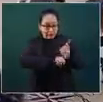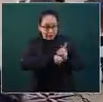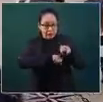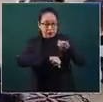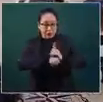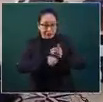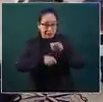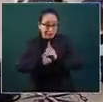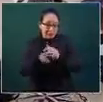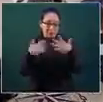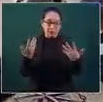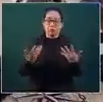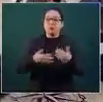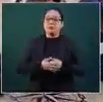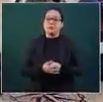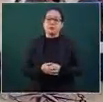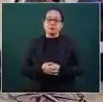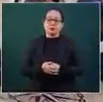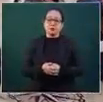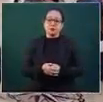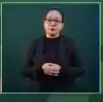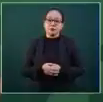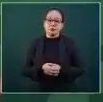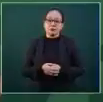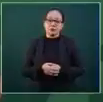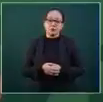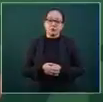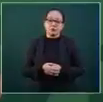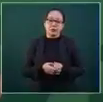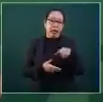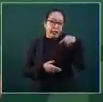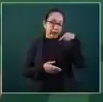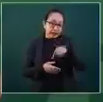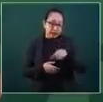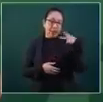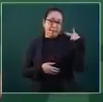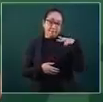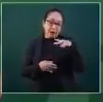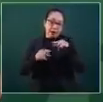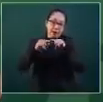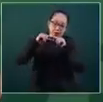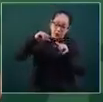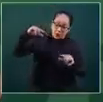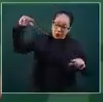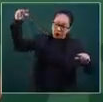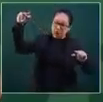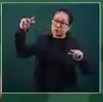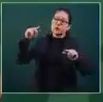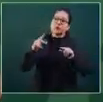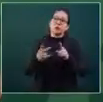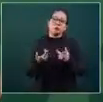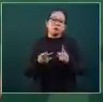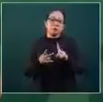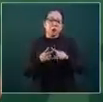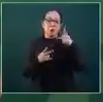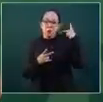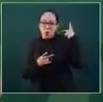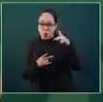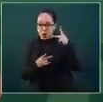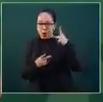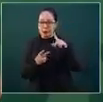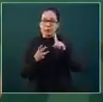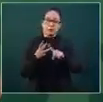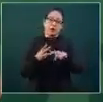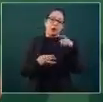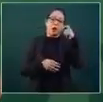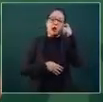En el caso de Veracruz, en el caso de Puebla, en el caso de Guerrero, en